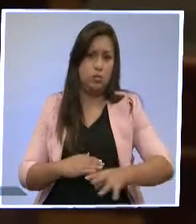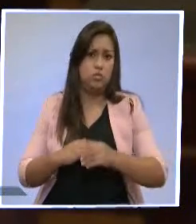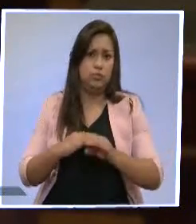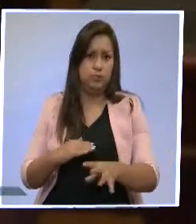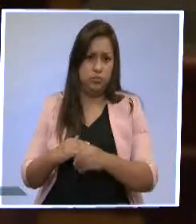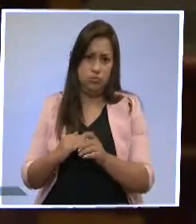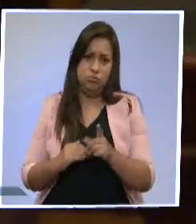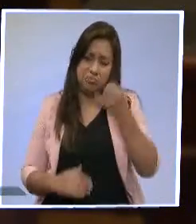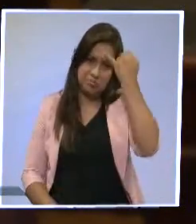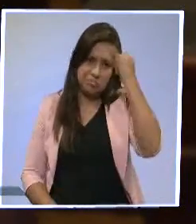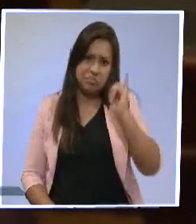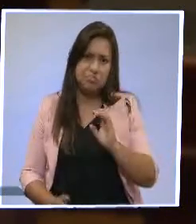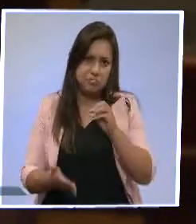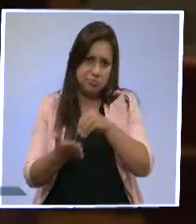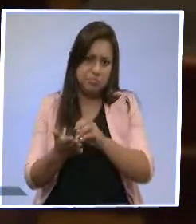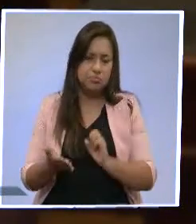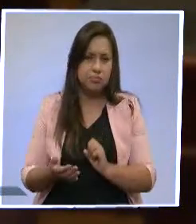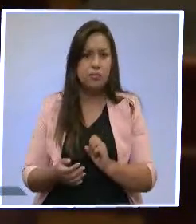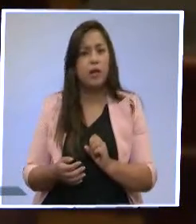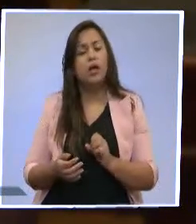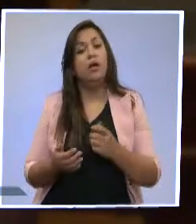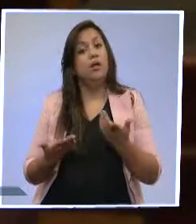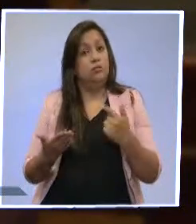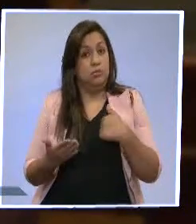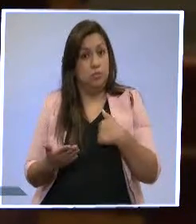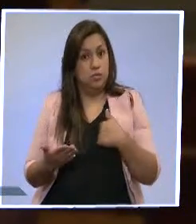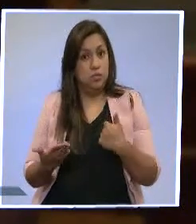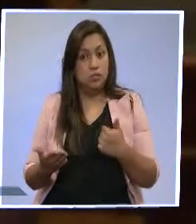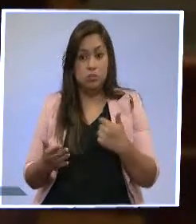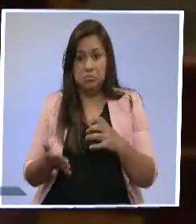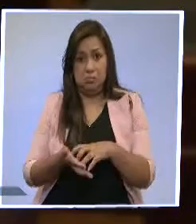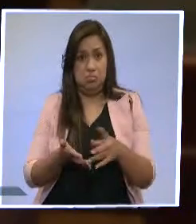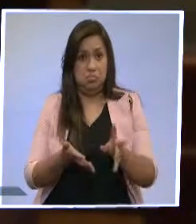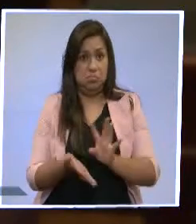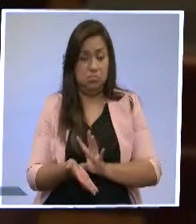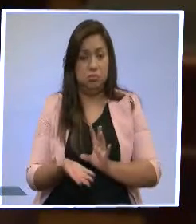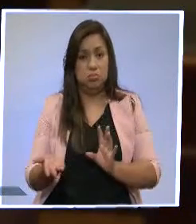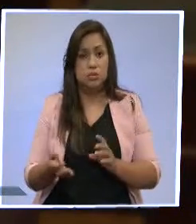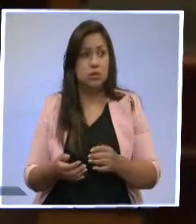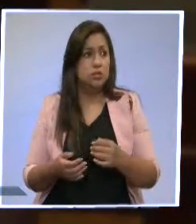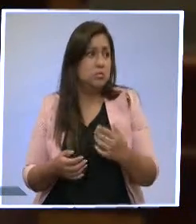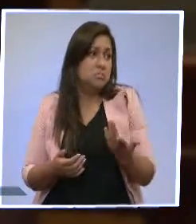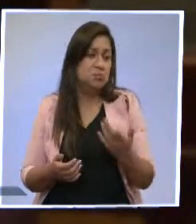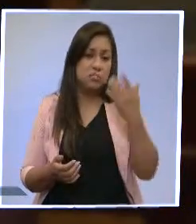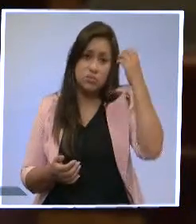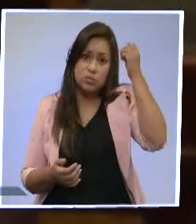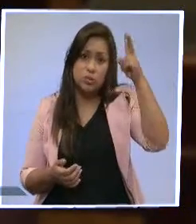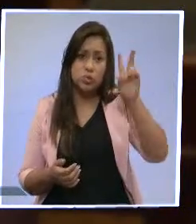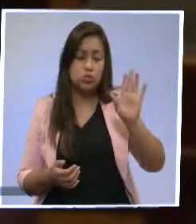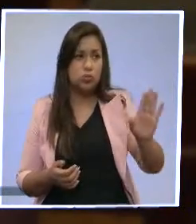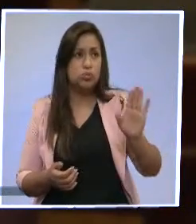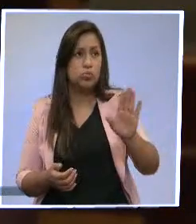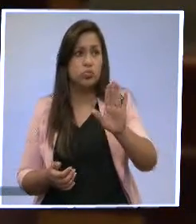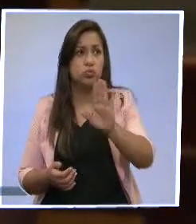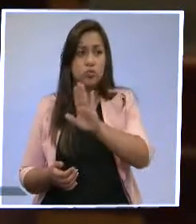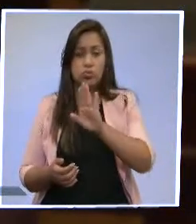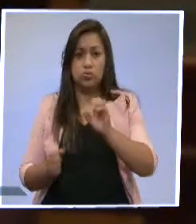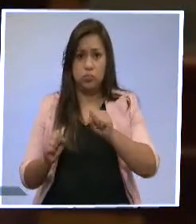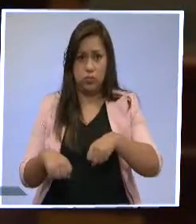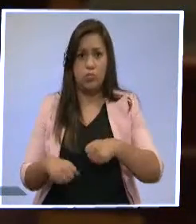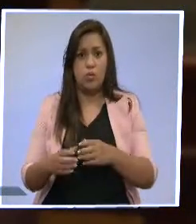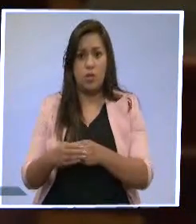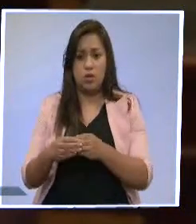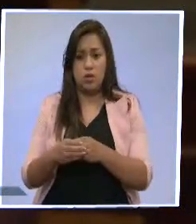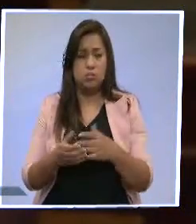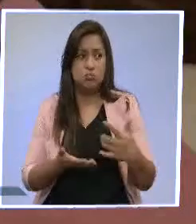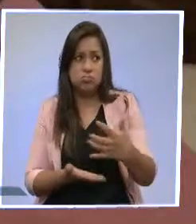seguimos nosotros, en este momento vamos a, en el Pleno se presentarán también algunos criterios que tendrá que la Comisión recogerlo y